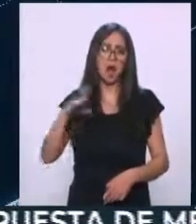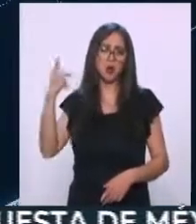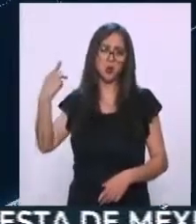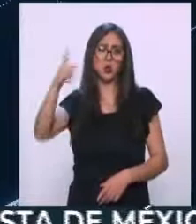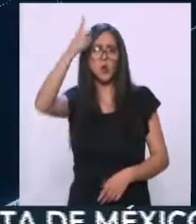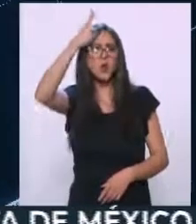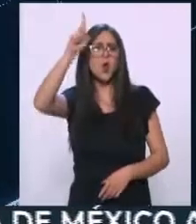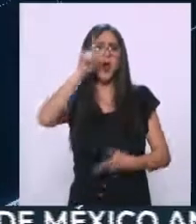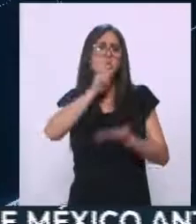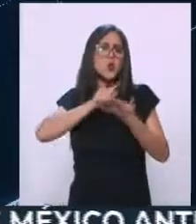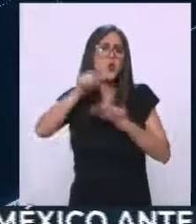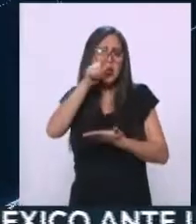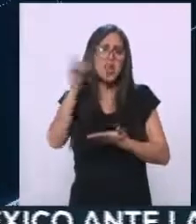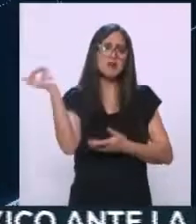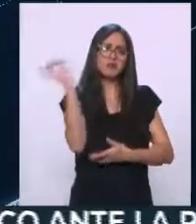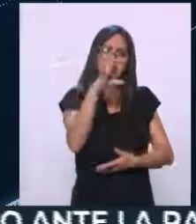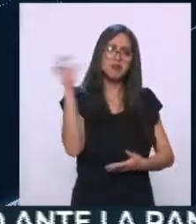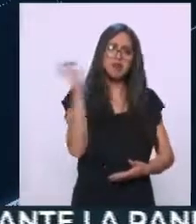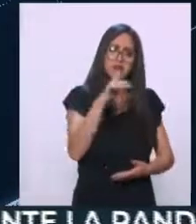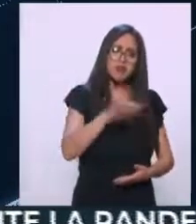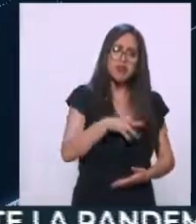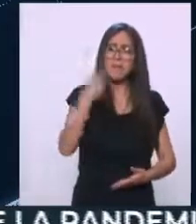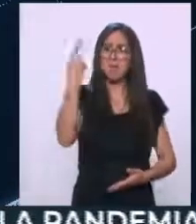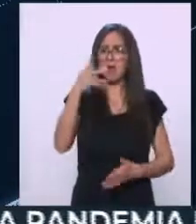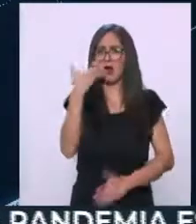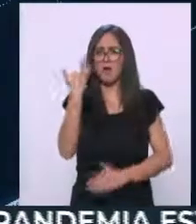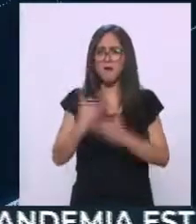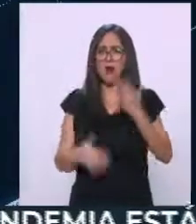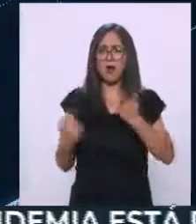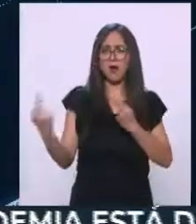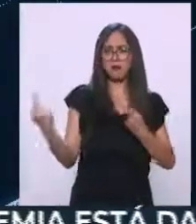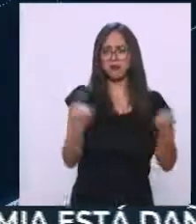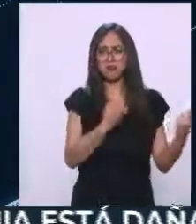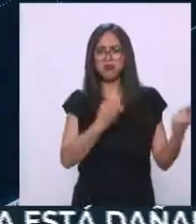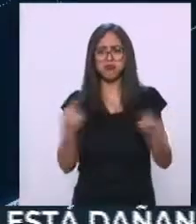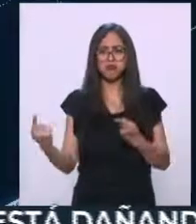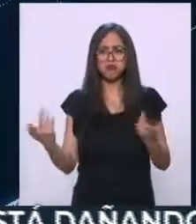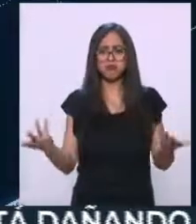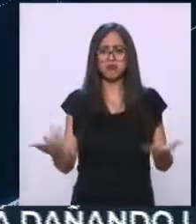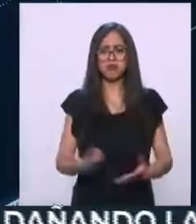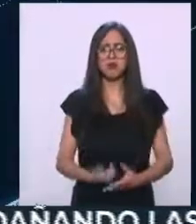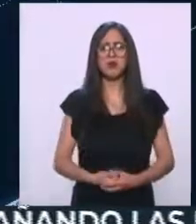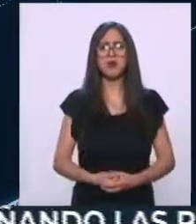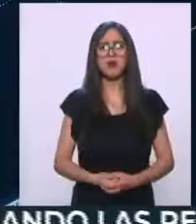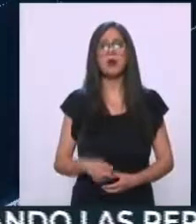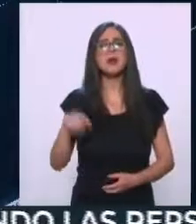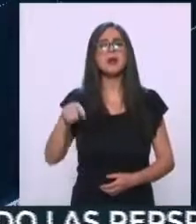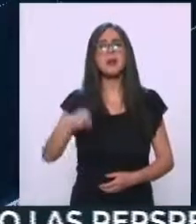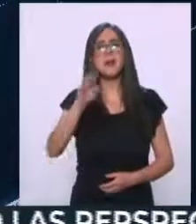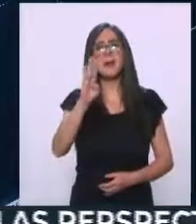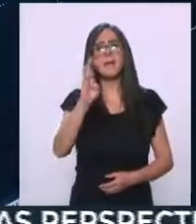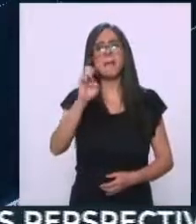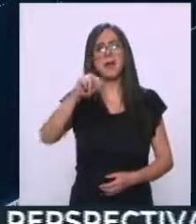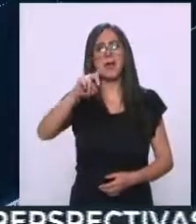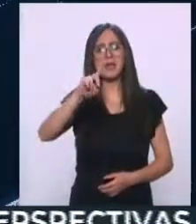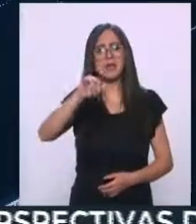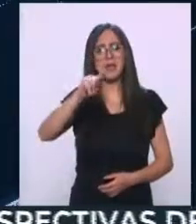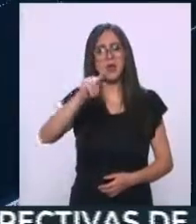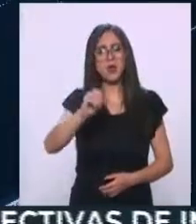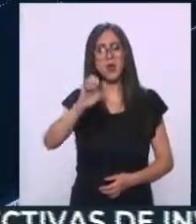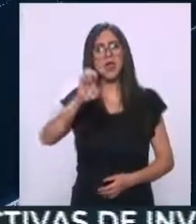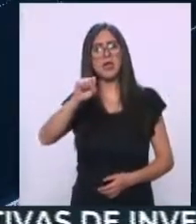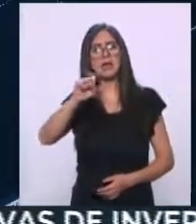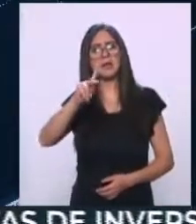llevar un debate que no es orgánico. En el primero, es este Bendito, Espacio, Coraje, ahí la conversación es